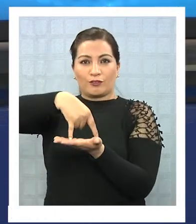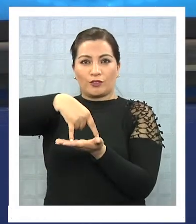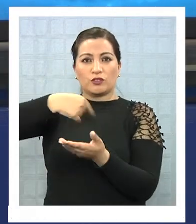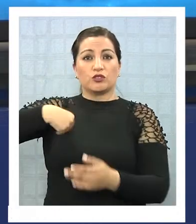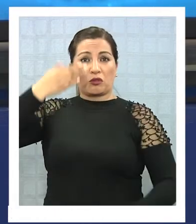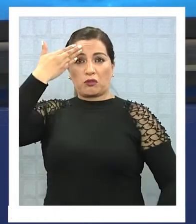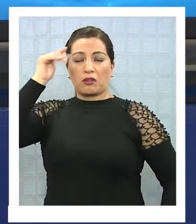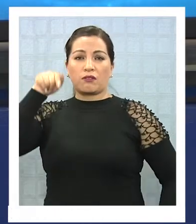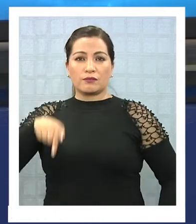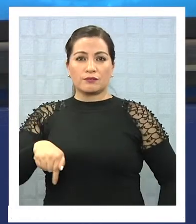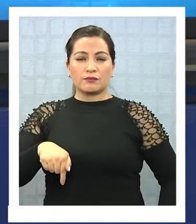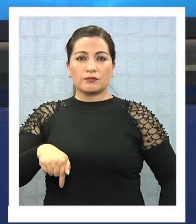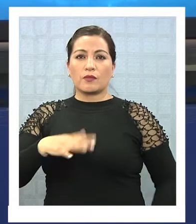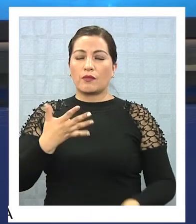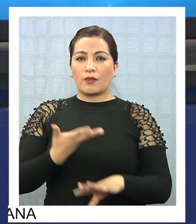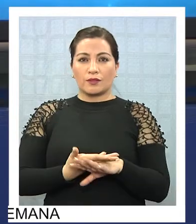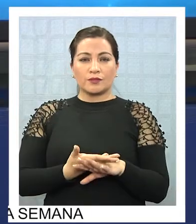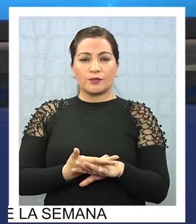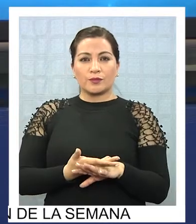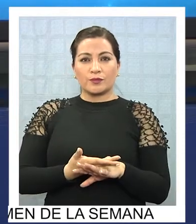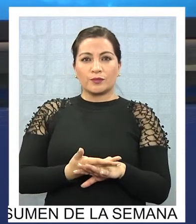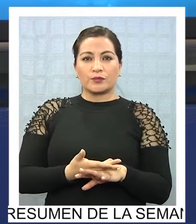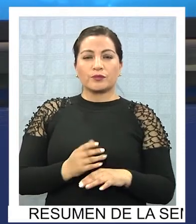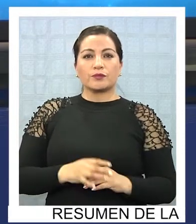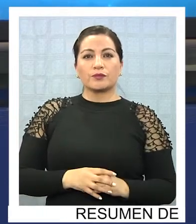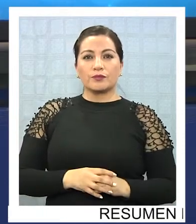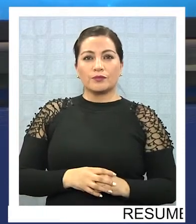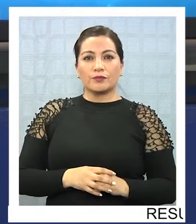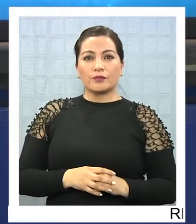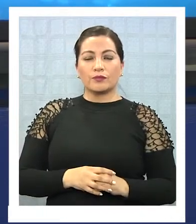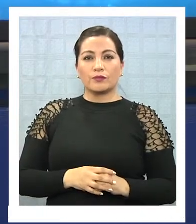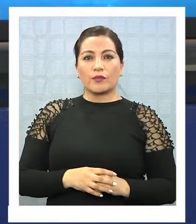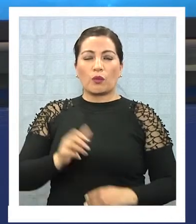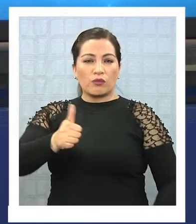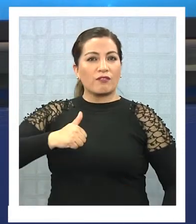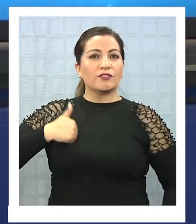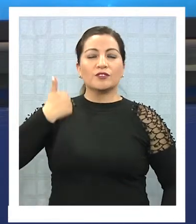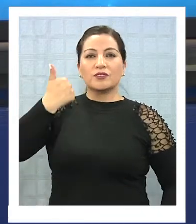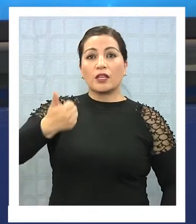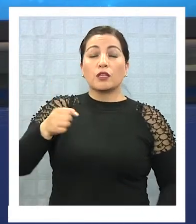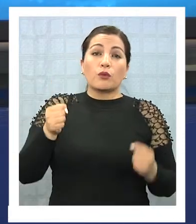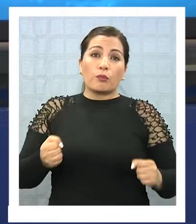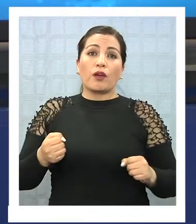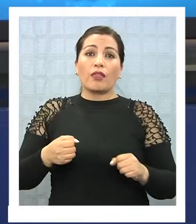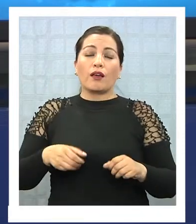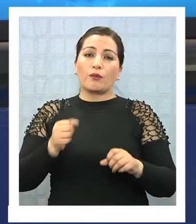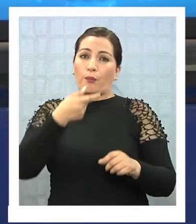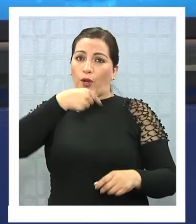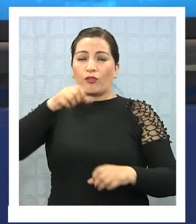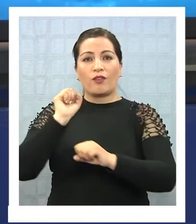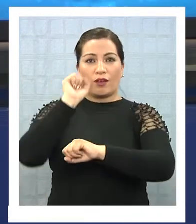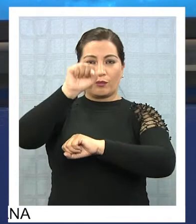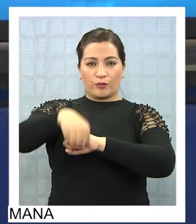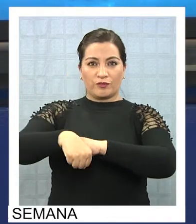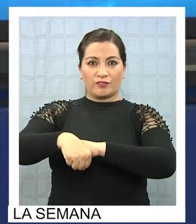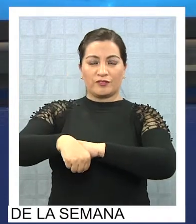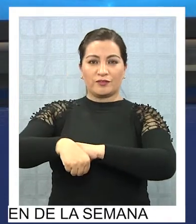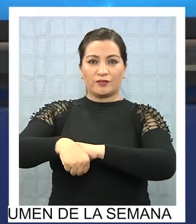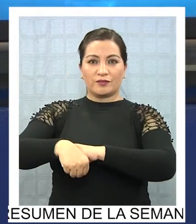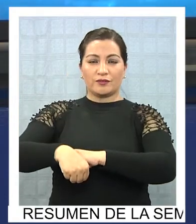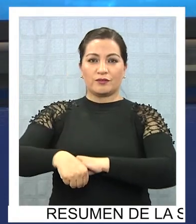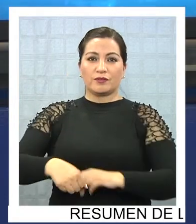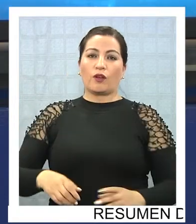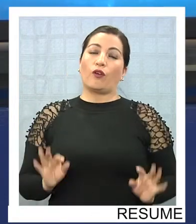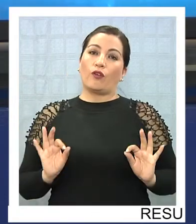hay una voluntad de que esto pueda ser aprobada dentro del año,